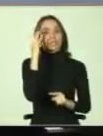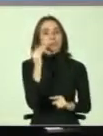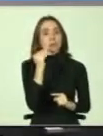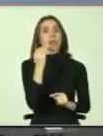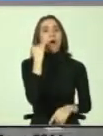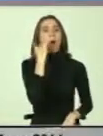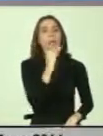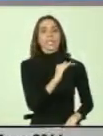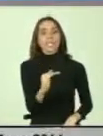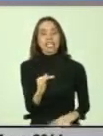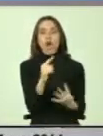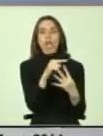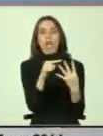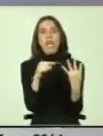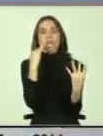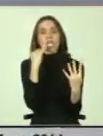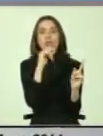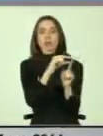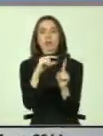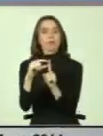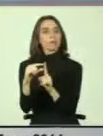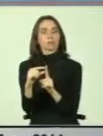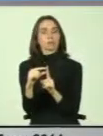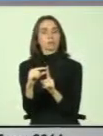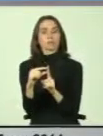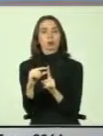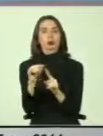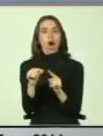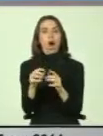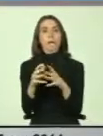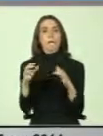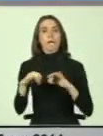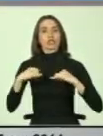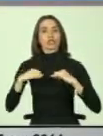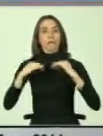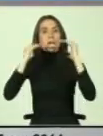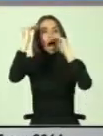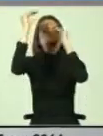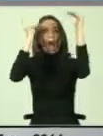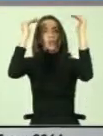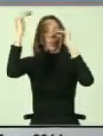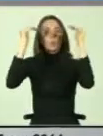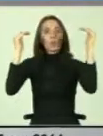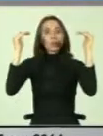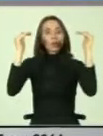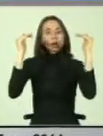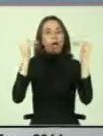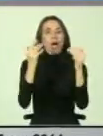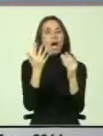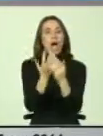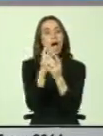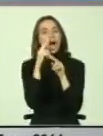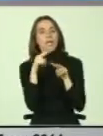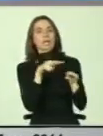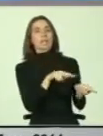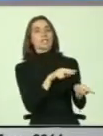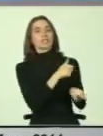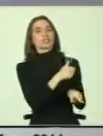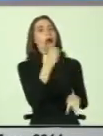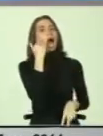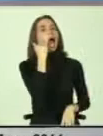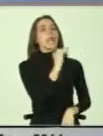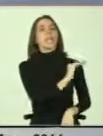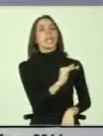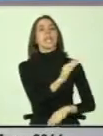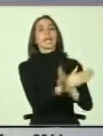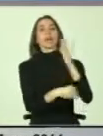los niños ya están siendo cada vez más jóvenes, adultos, pero existe esta mirada de la infantilización